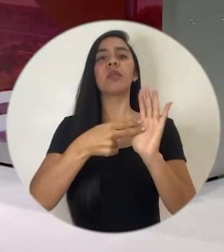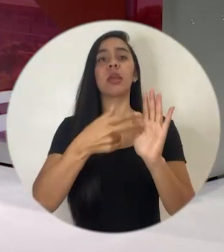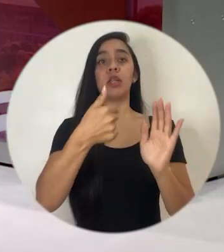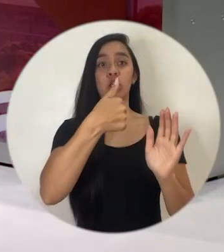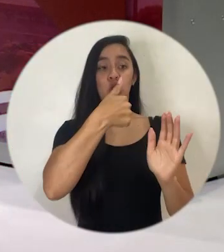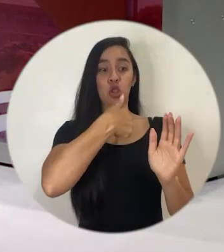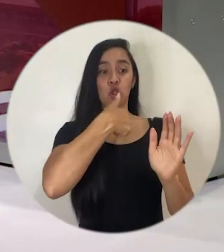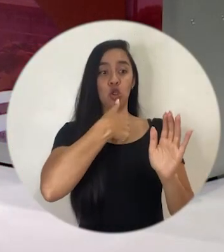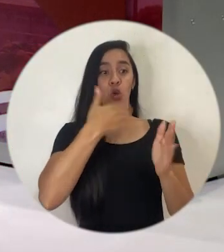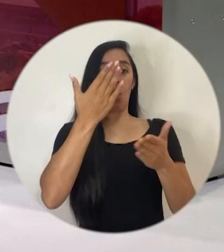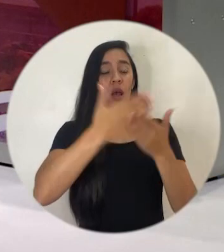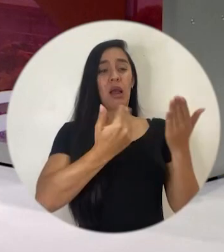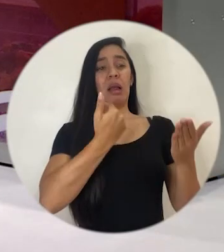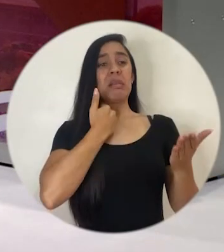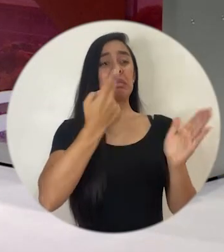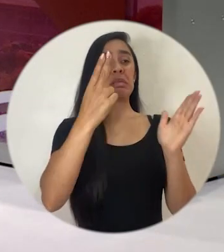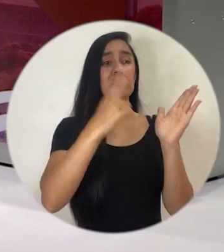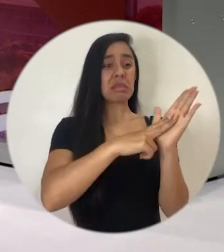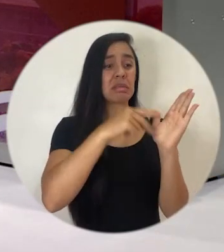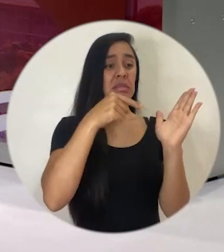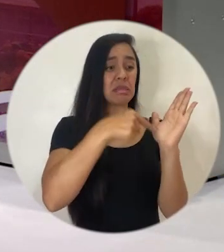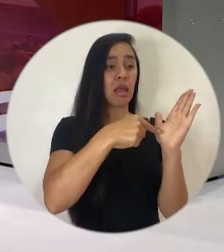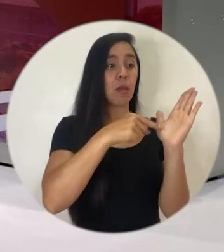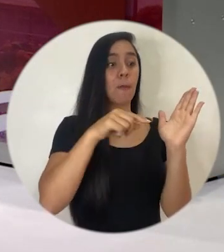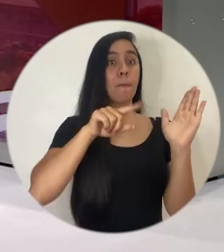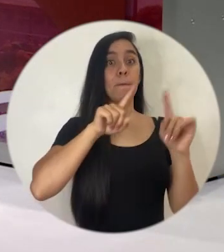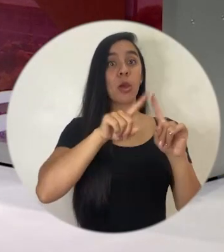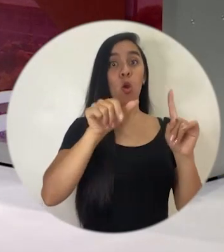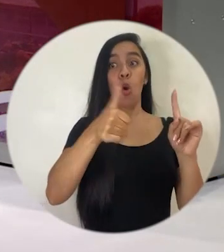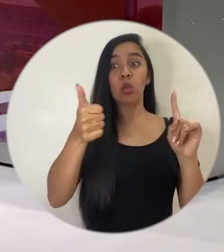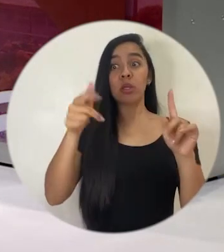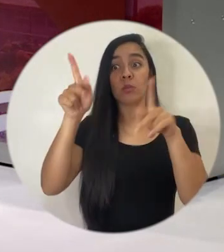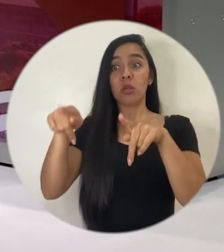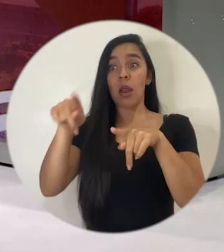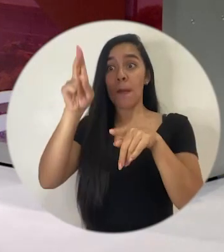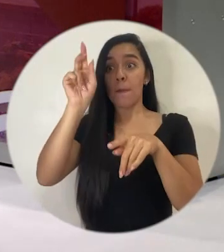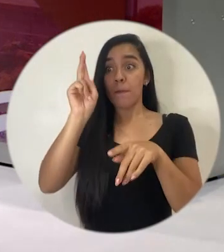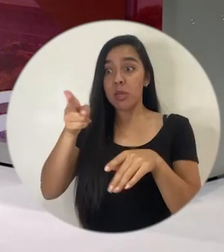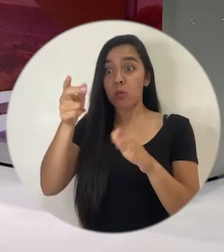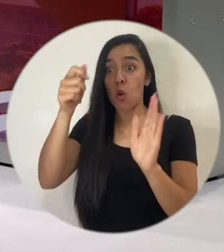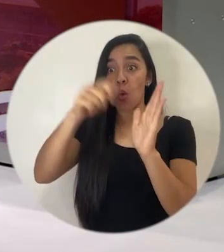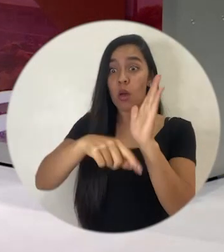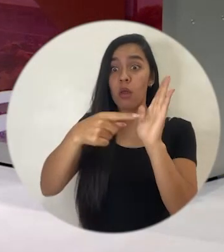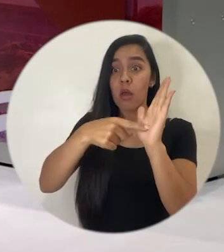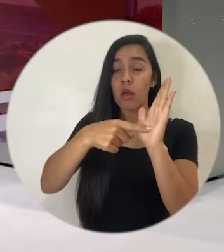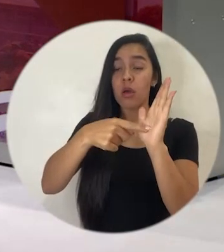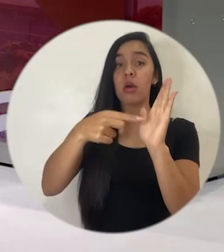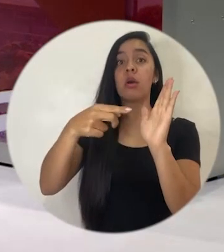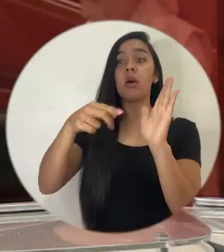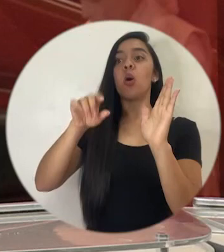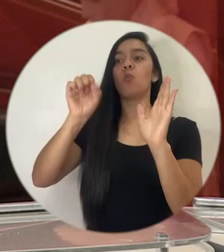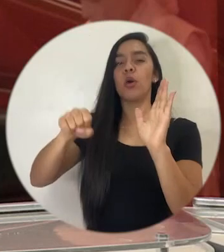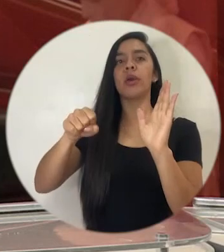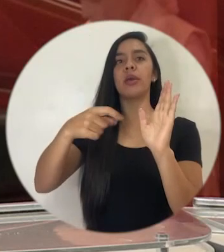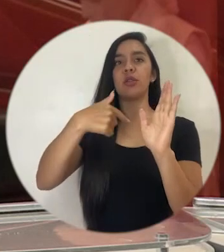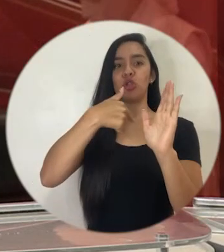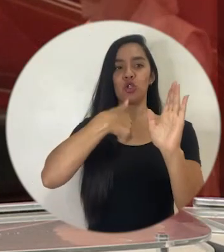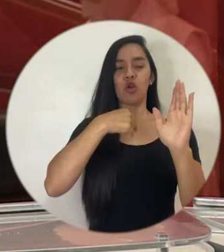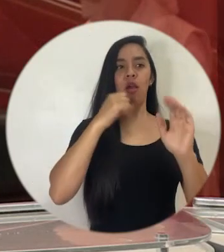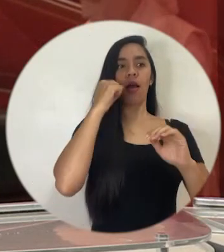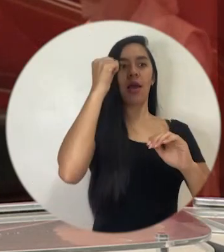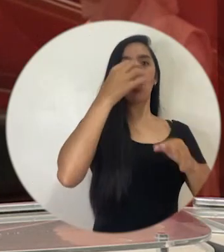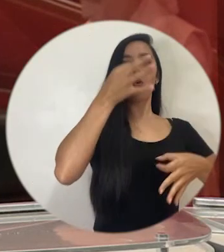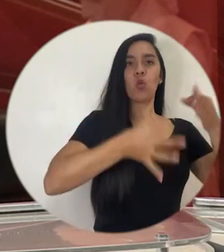acogerse a un fallo que ya se dio. Entonces todas estas cosas las tiene la ley de usura